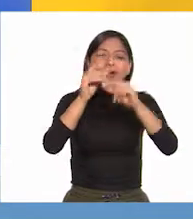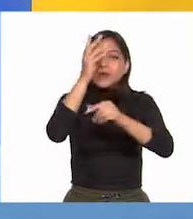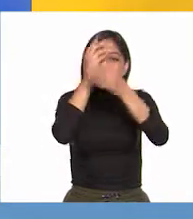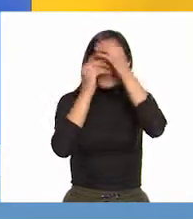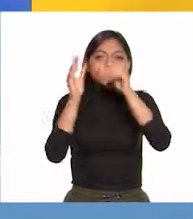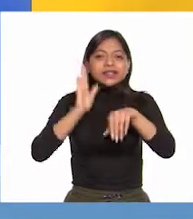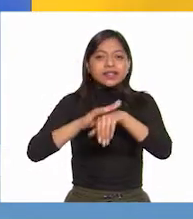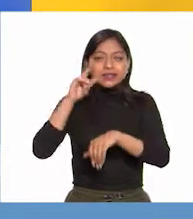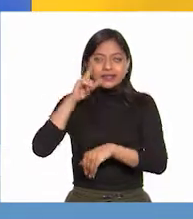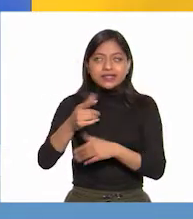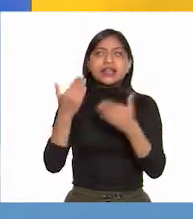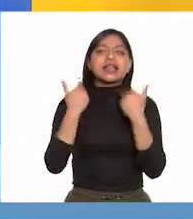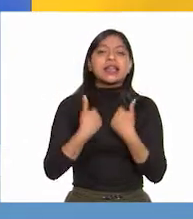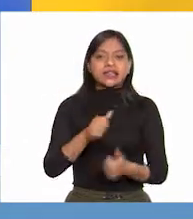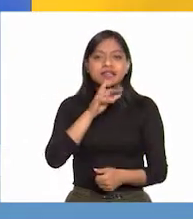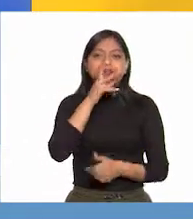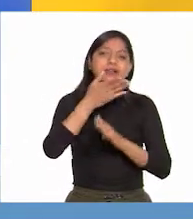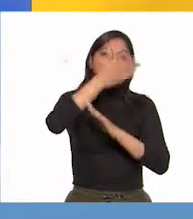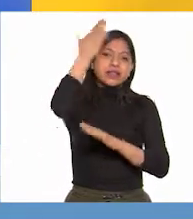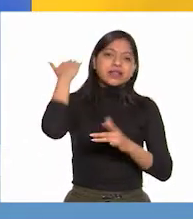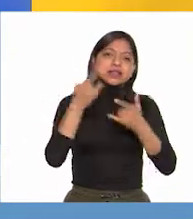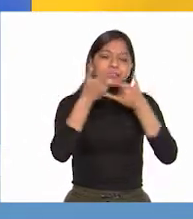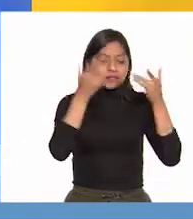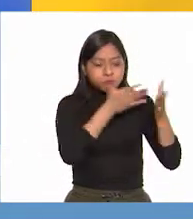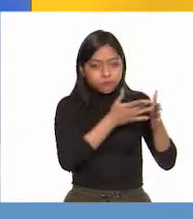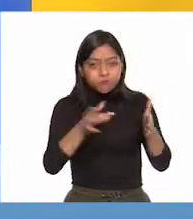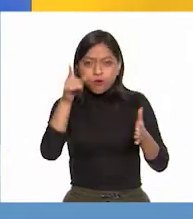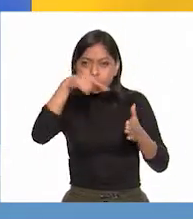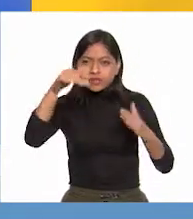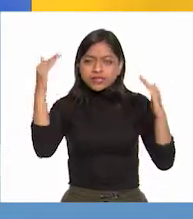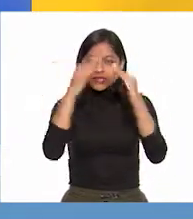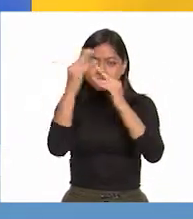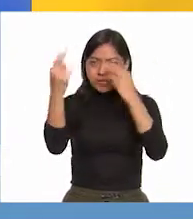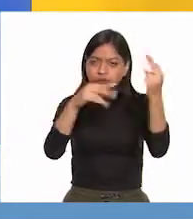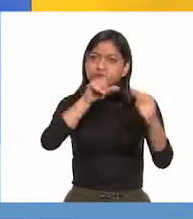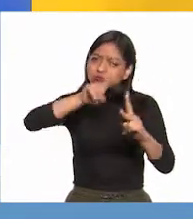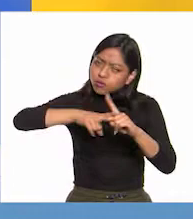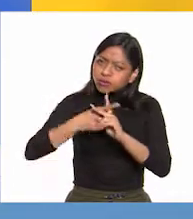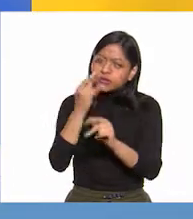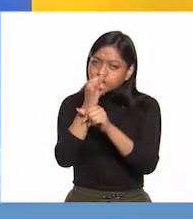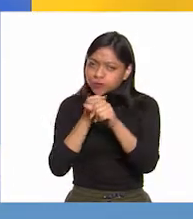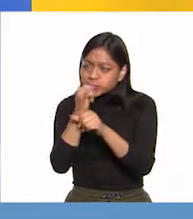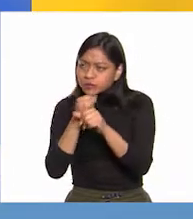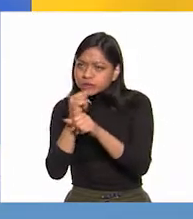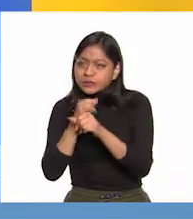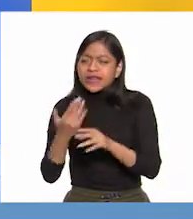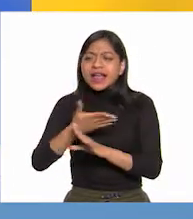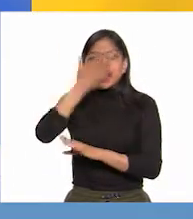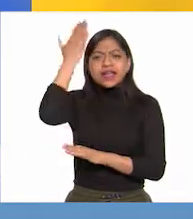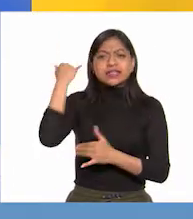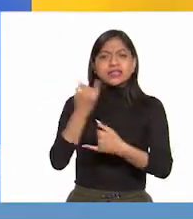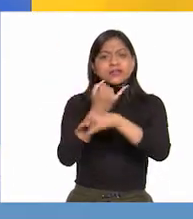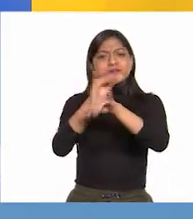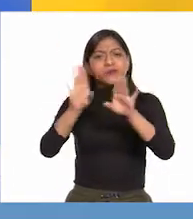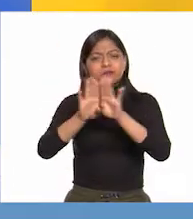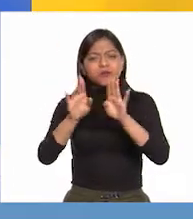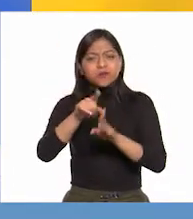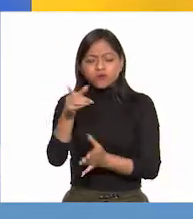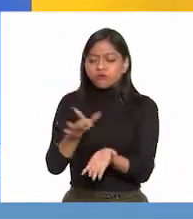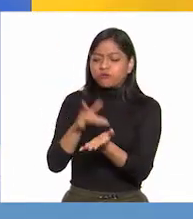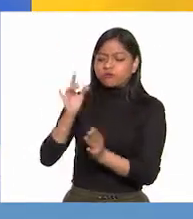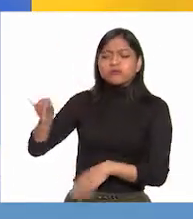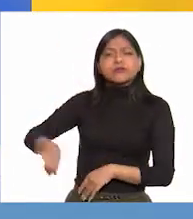asimilar este periodo de la historia. Ustedes en casa pueden comenzar a investigar datos o hechos de la independencia que les parezcan